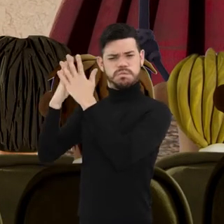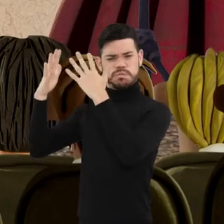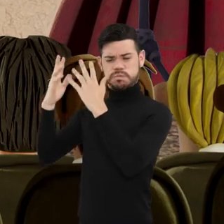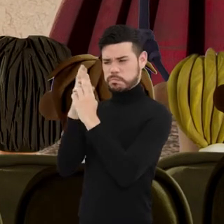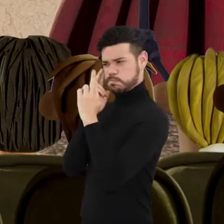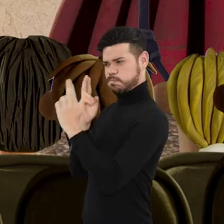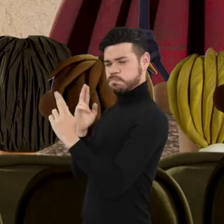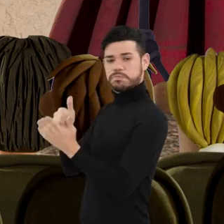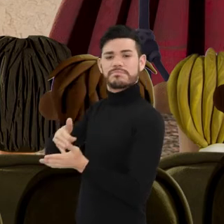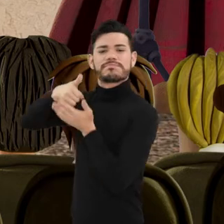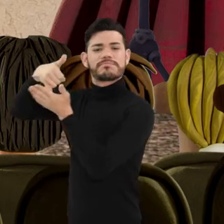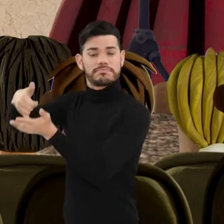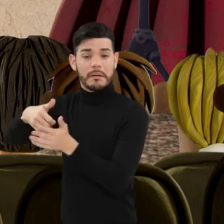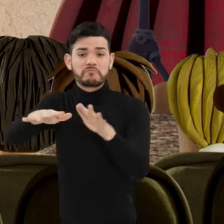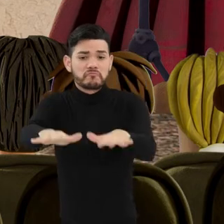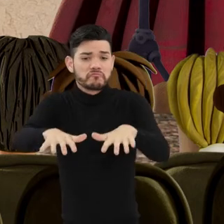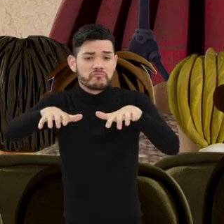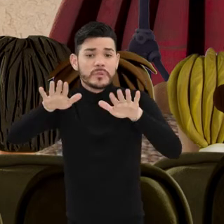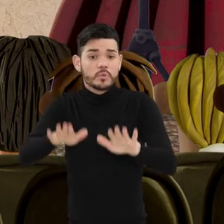del mundo.